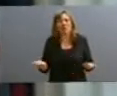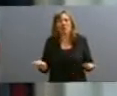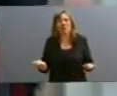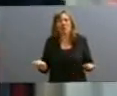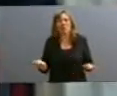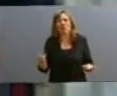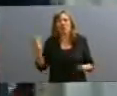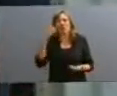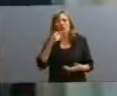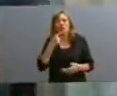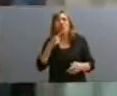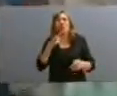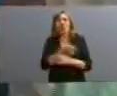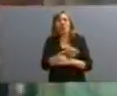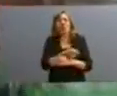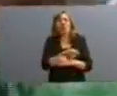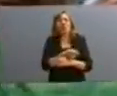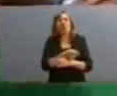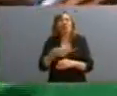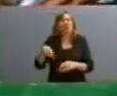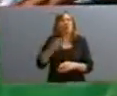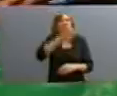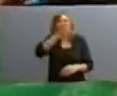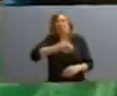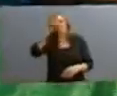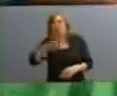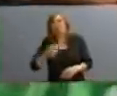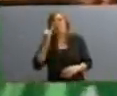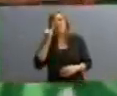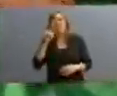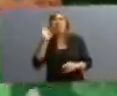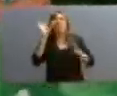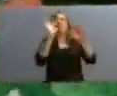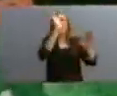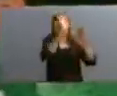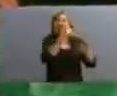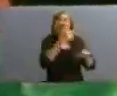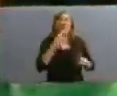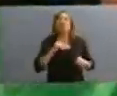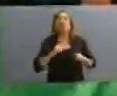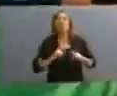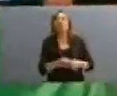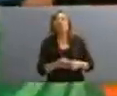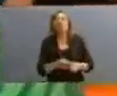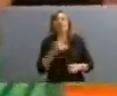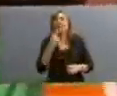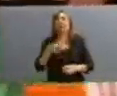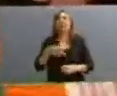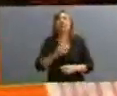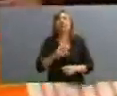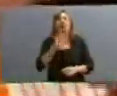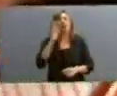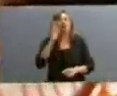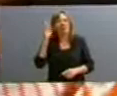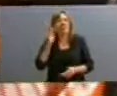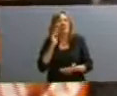el repudio distinto a personalidades y países frente a una política que niega el cumplimiento